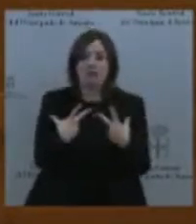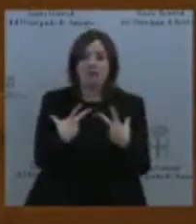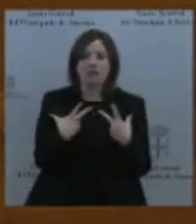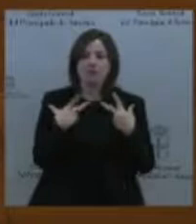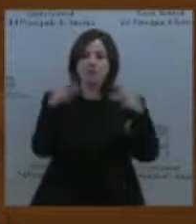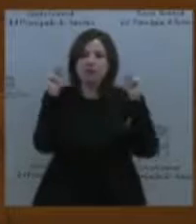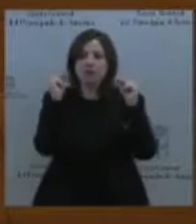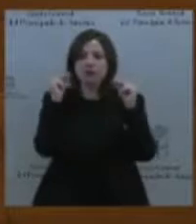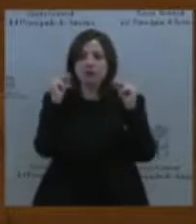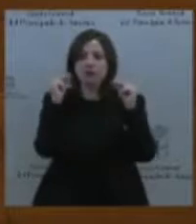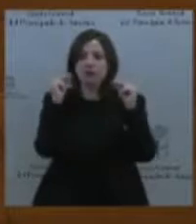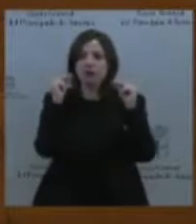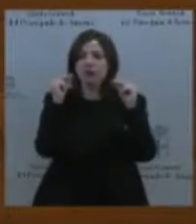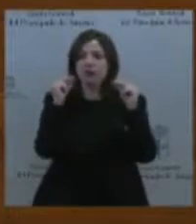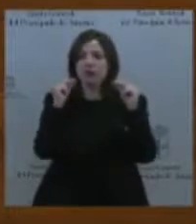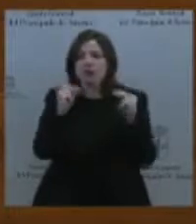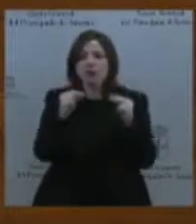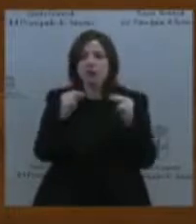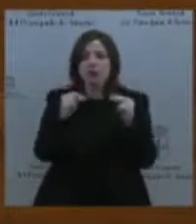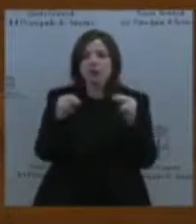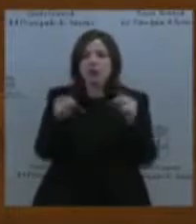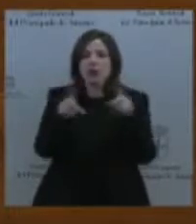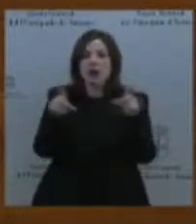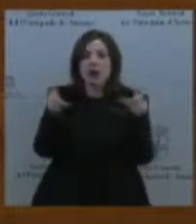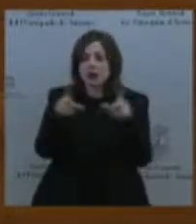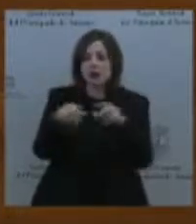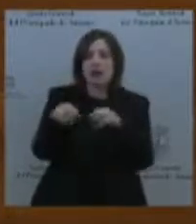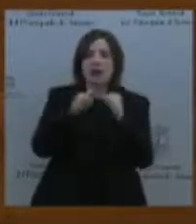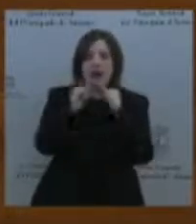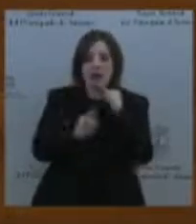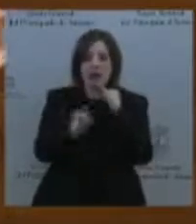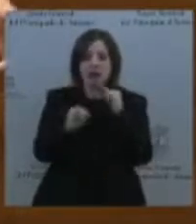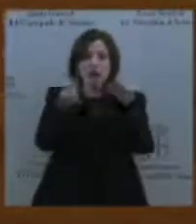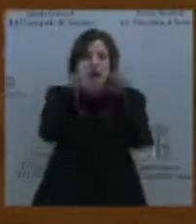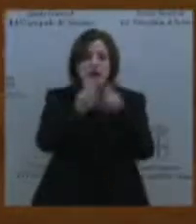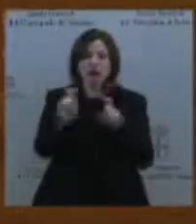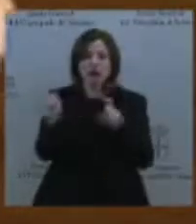que está esquilmando las condiciones de vida de la clase trabajadora. Gracias. Que está pagando Europa los costes de la guerra.